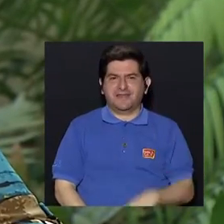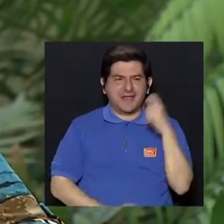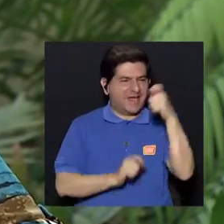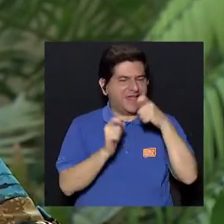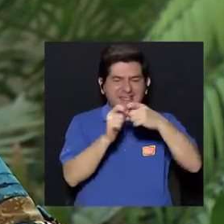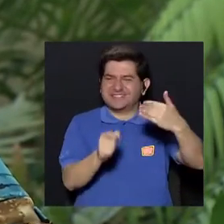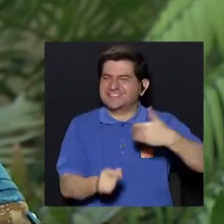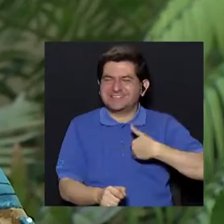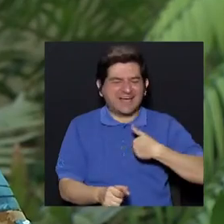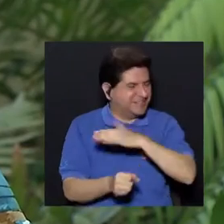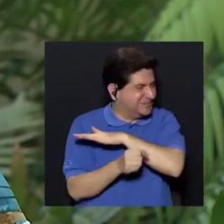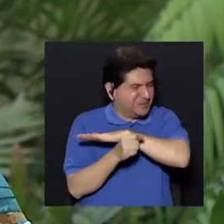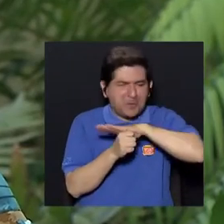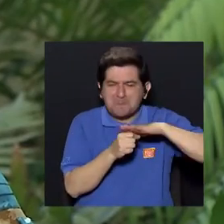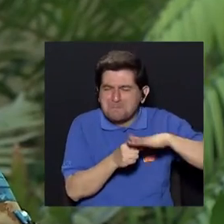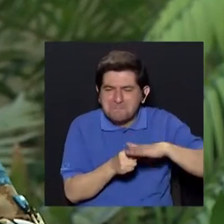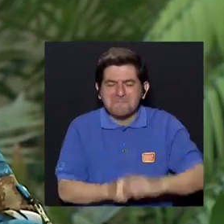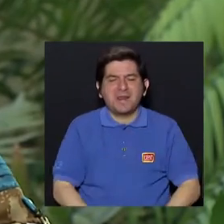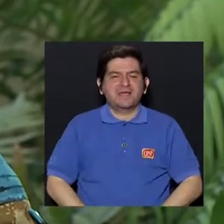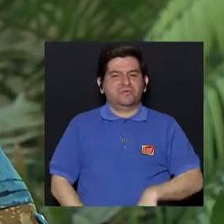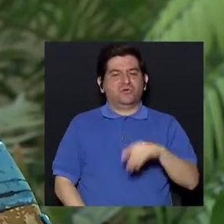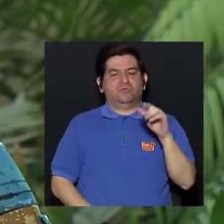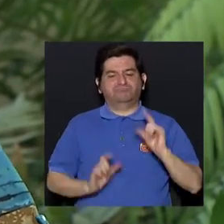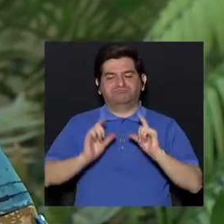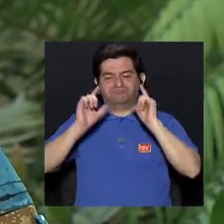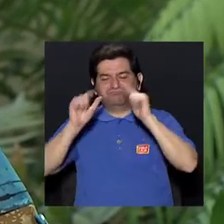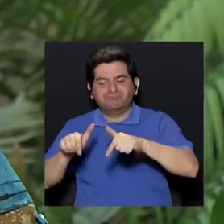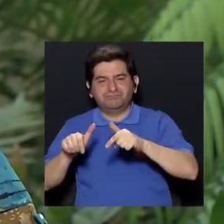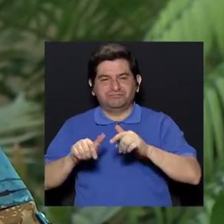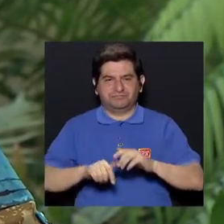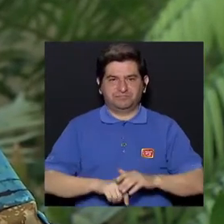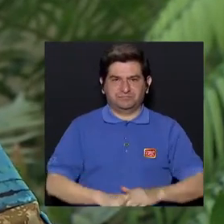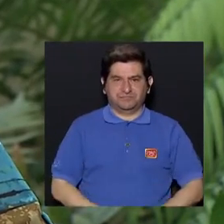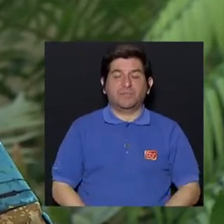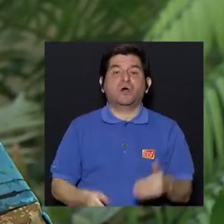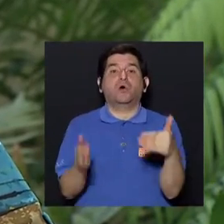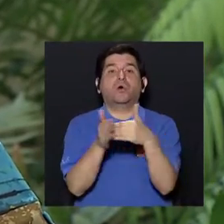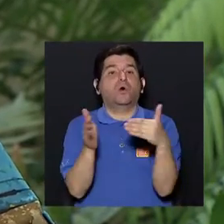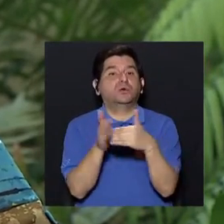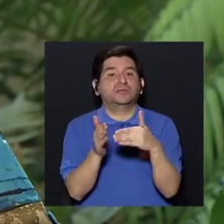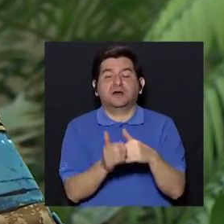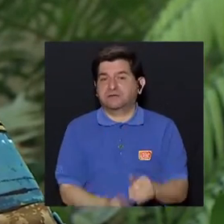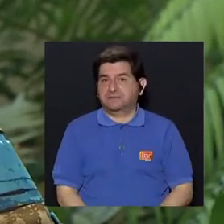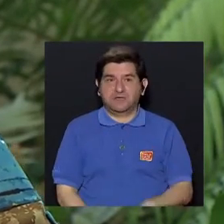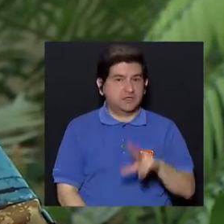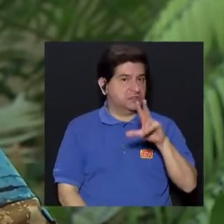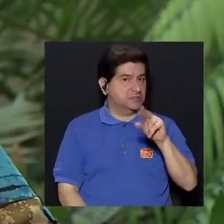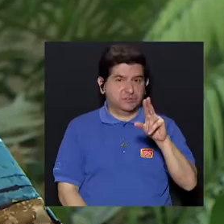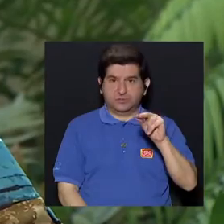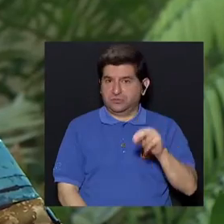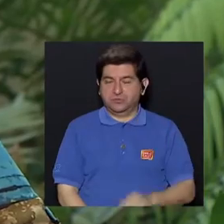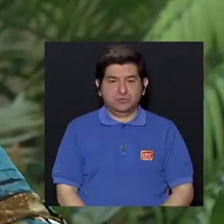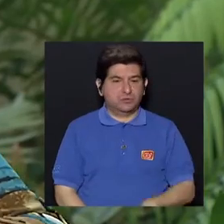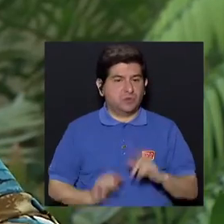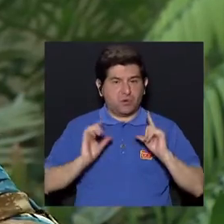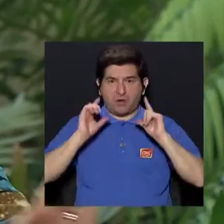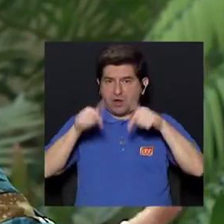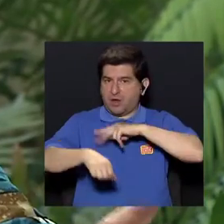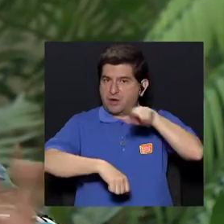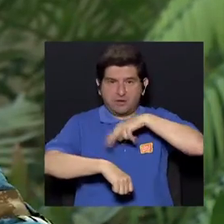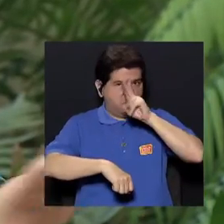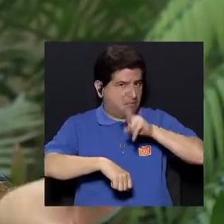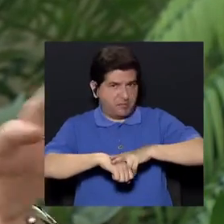tal cual los tenemos, enteros y demás, sean descartados. Y de nuevo, no deberían de ir a los